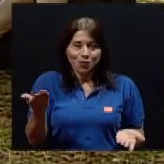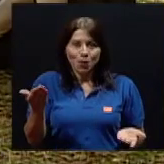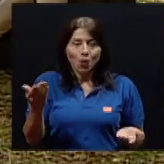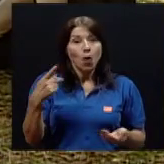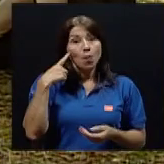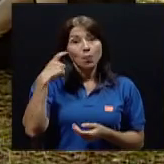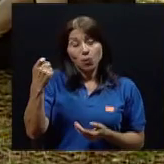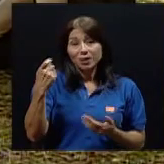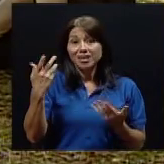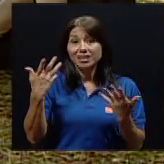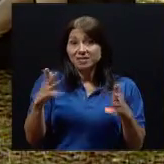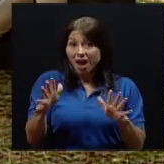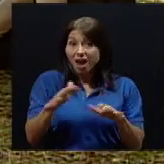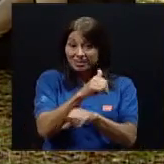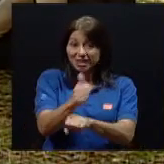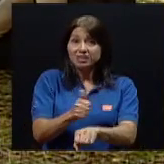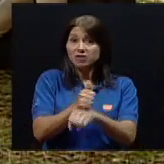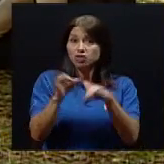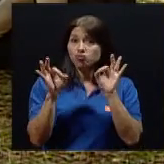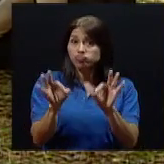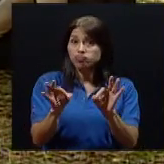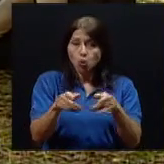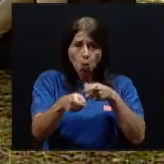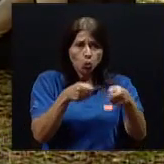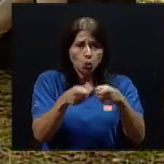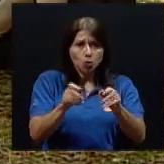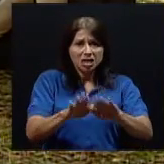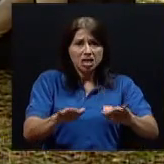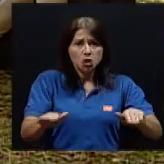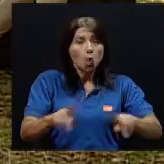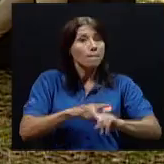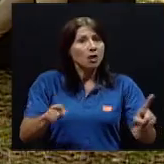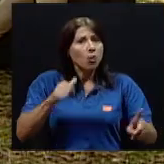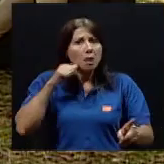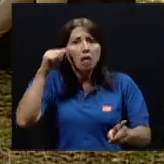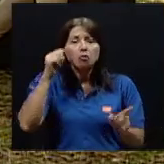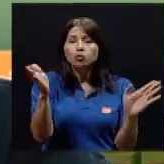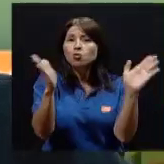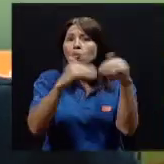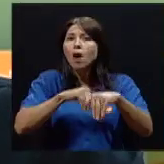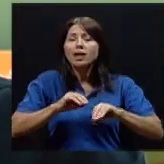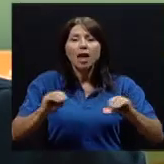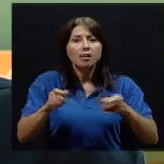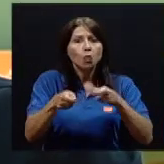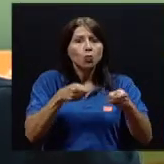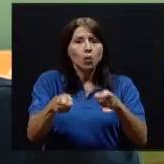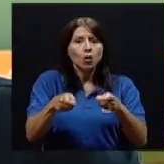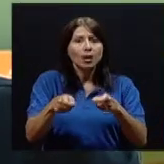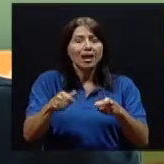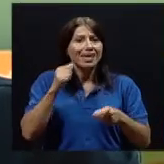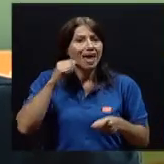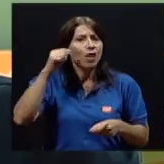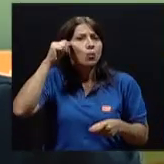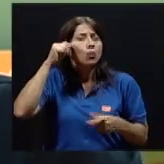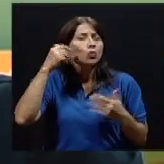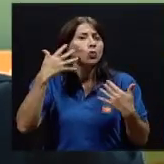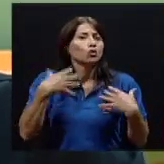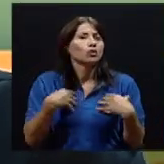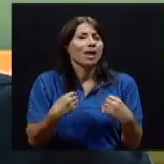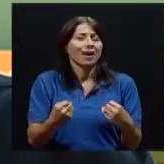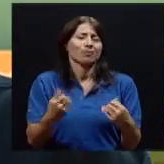eso está bien establecido en el país, pero para el adulto no existe, y para el adulto sano, menos todavía, eso queda muy a conciencia del adulto,